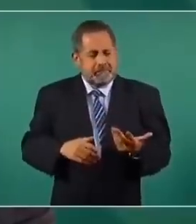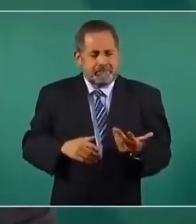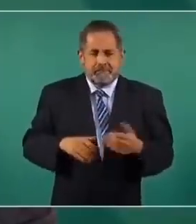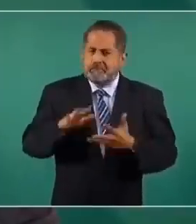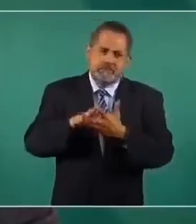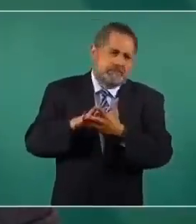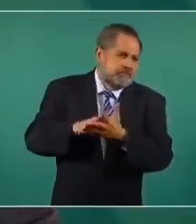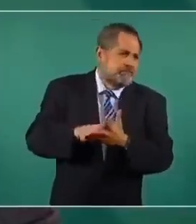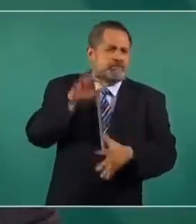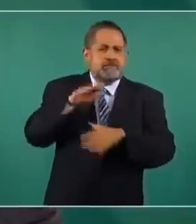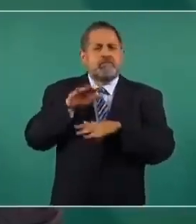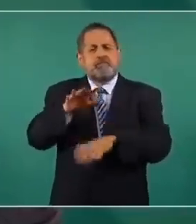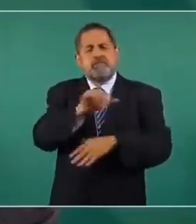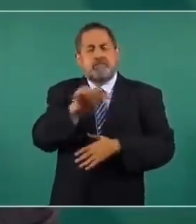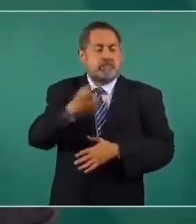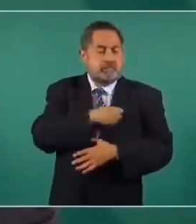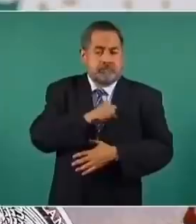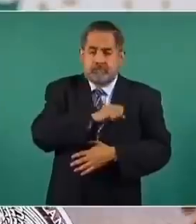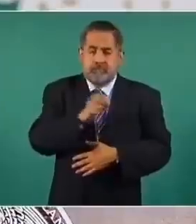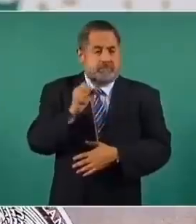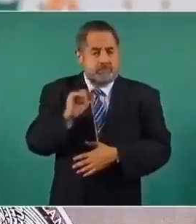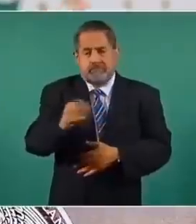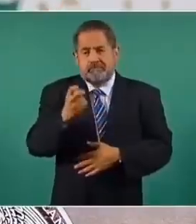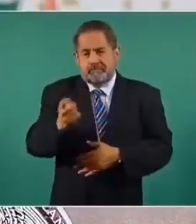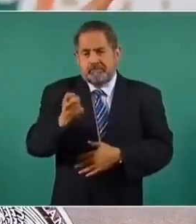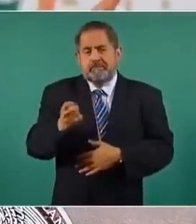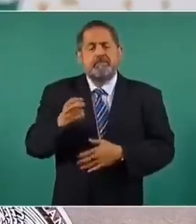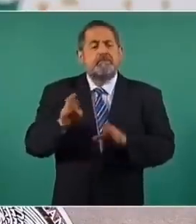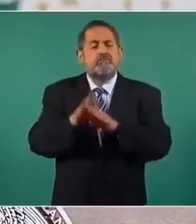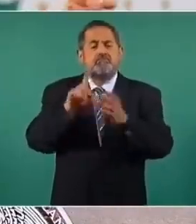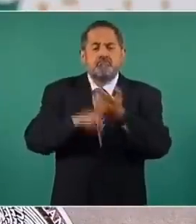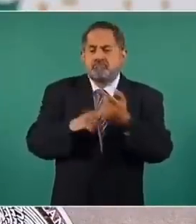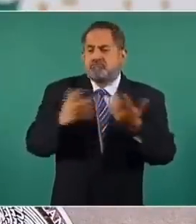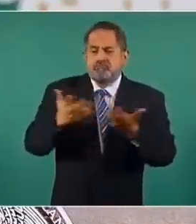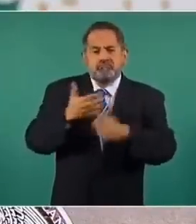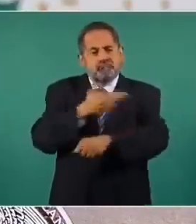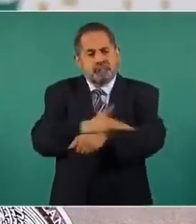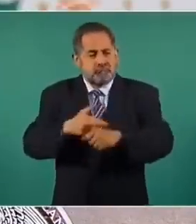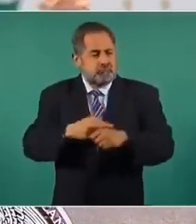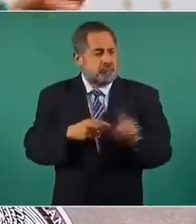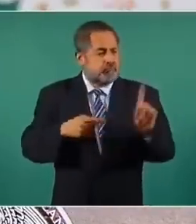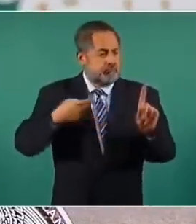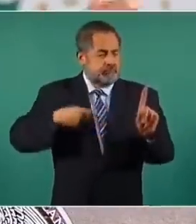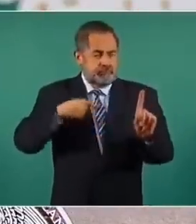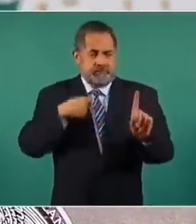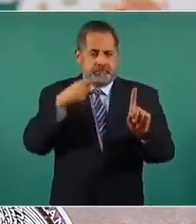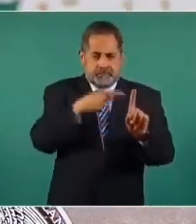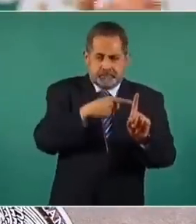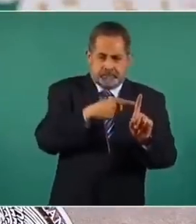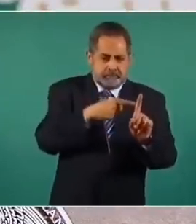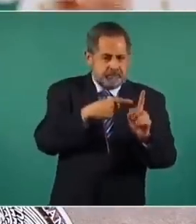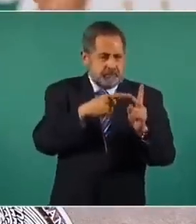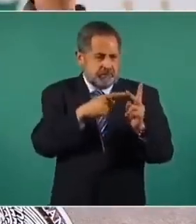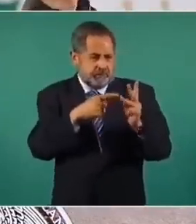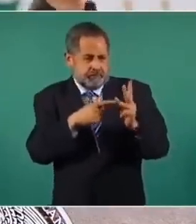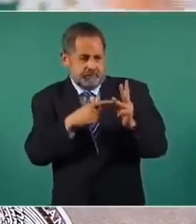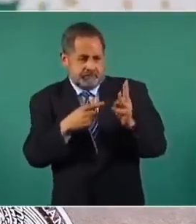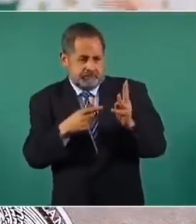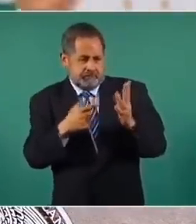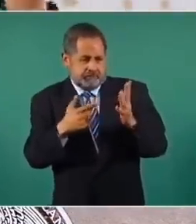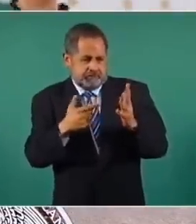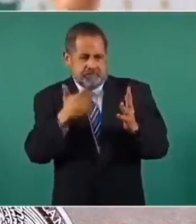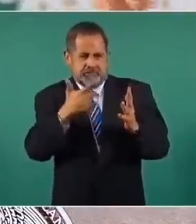intervenciones de salud pública son así, se hacen acciones en una persona, dos, tres, cinco, siete,